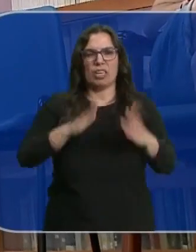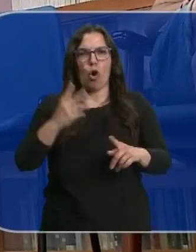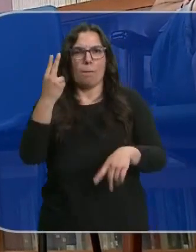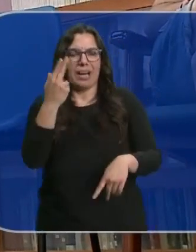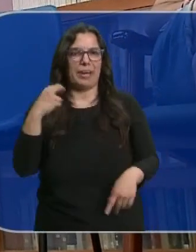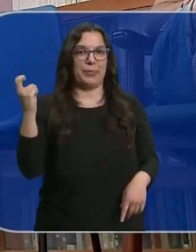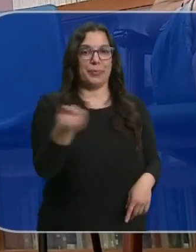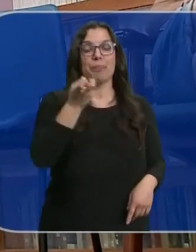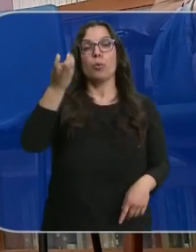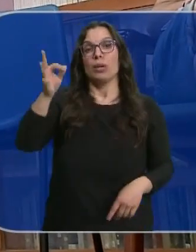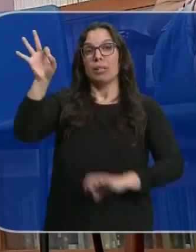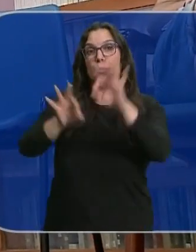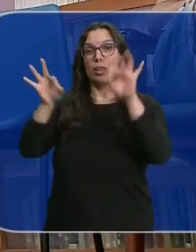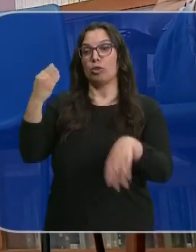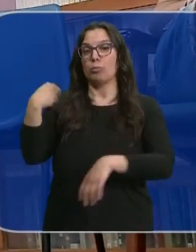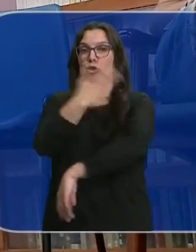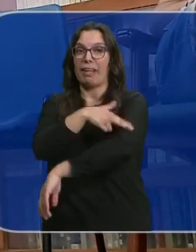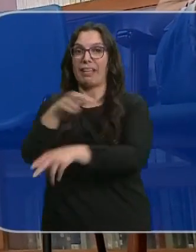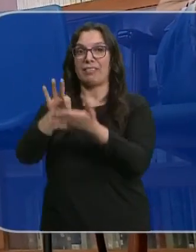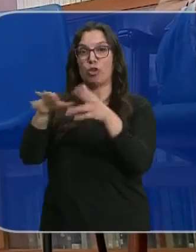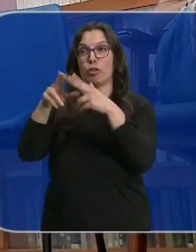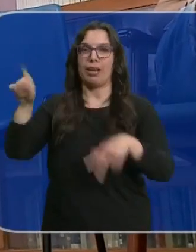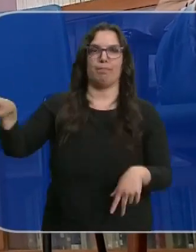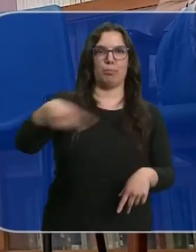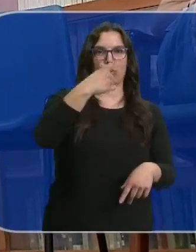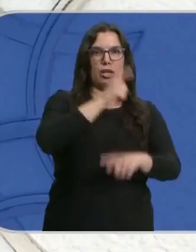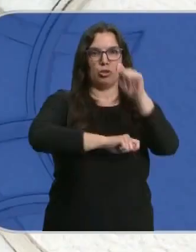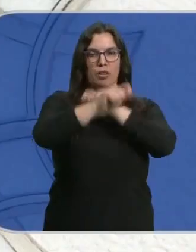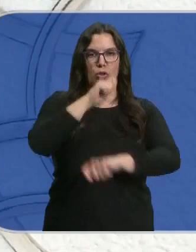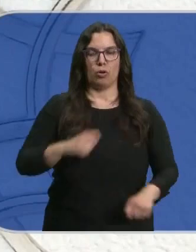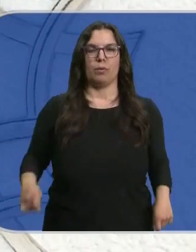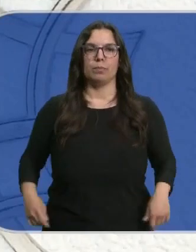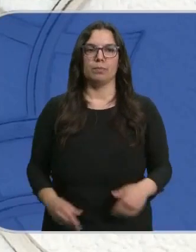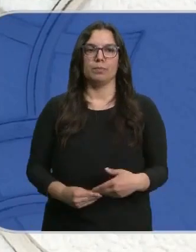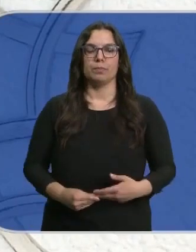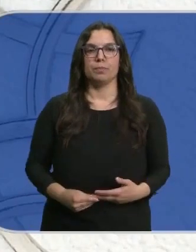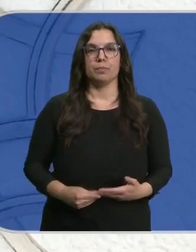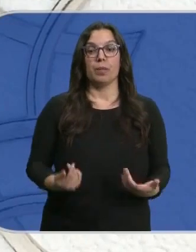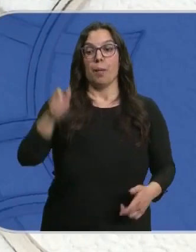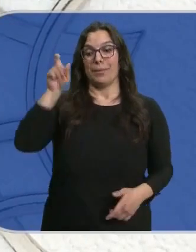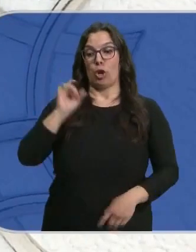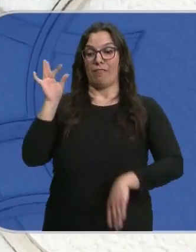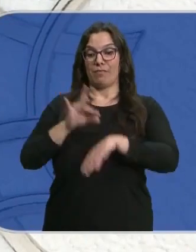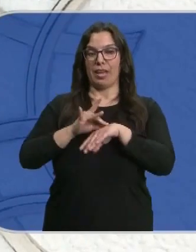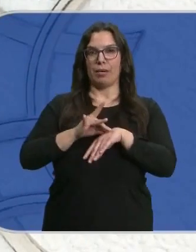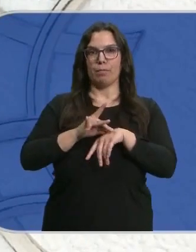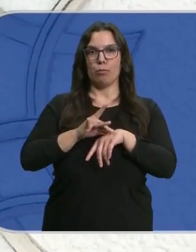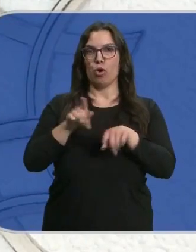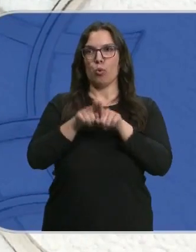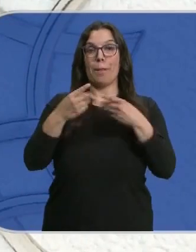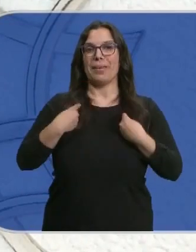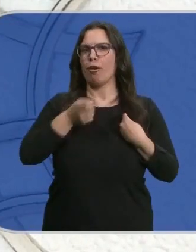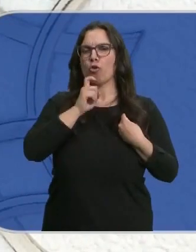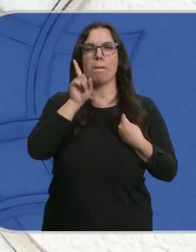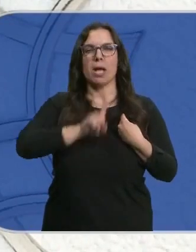El 40% llega derivado de sanidad o servicios sociales. La vida del enfermo de la ludopatía es una vida basada en la